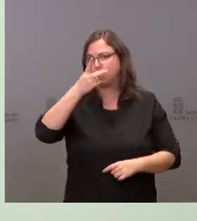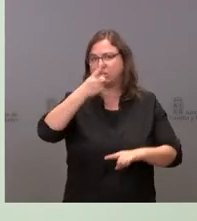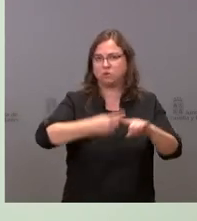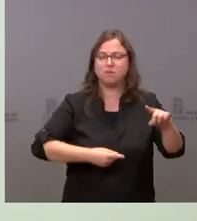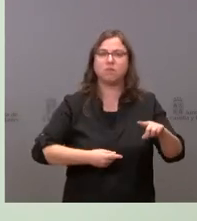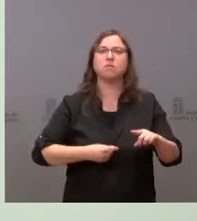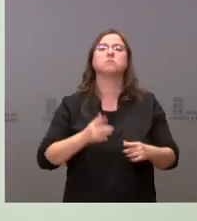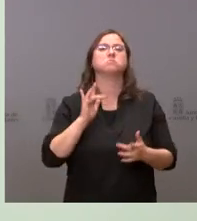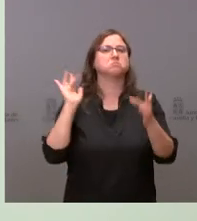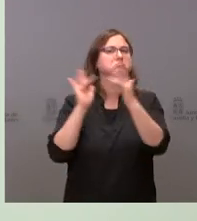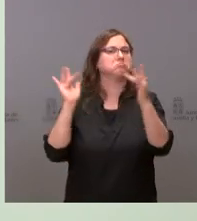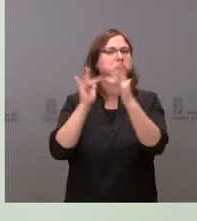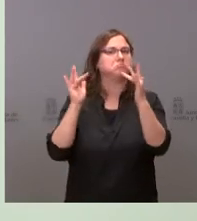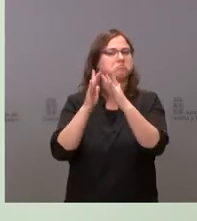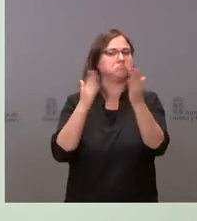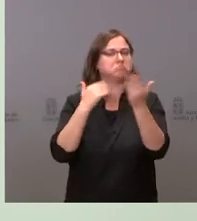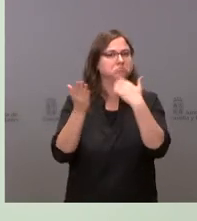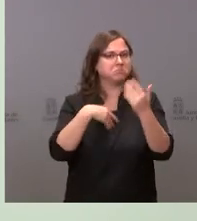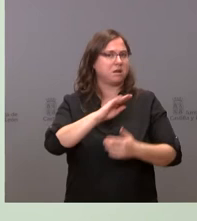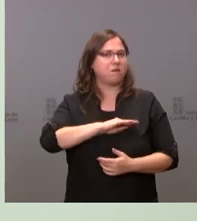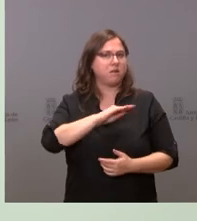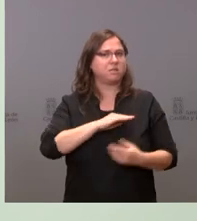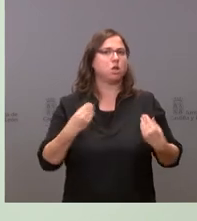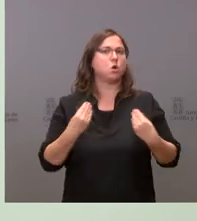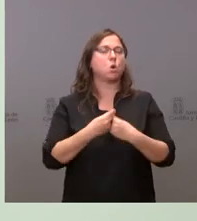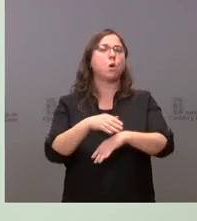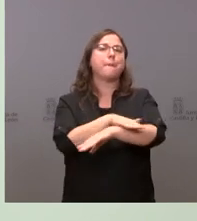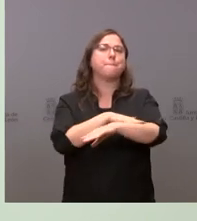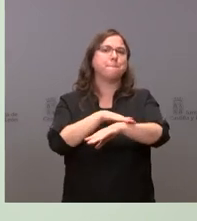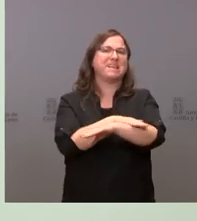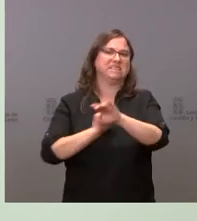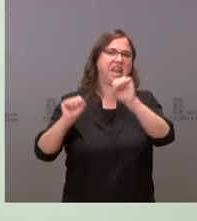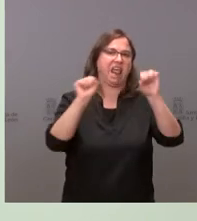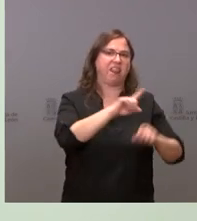he tenido bastantes conversaciones con la ministra de Defensa